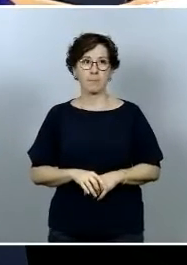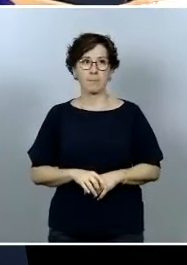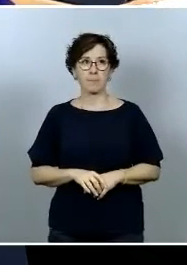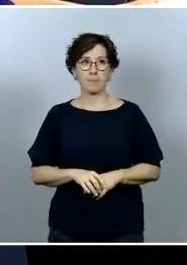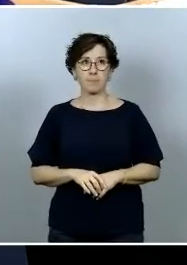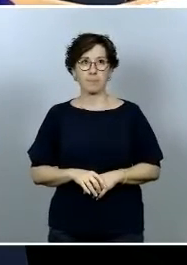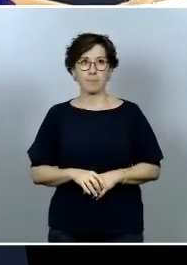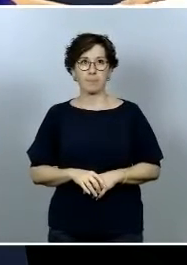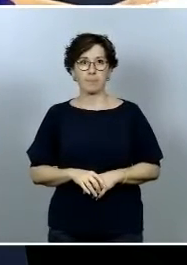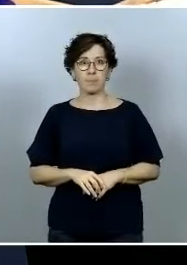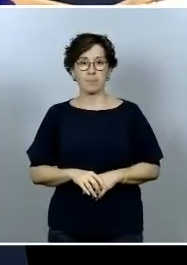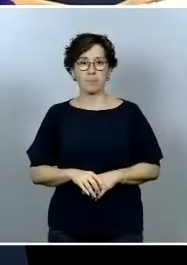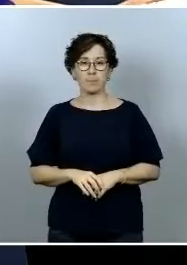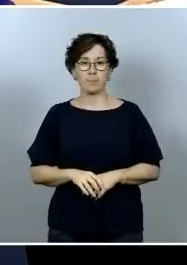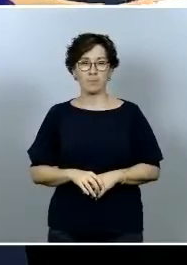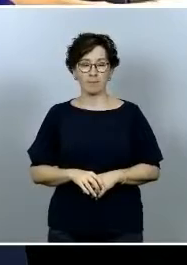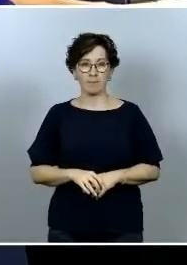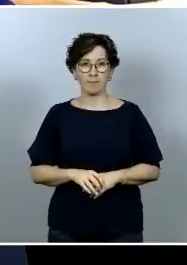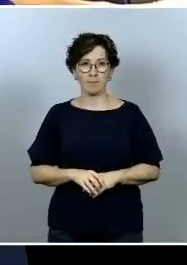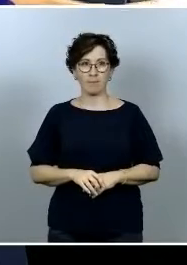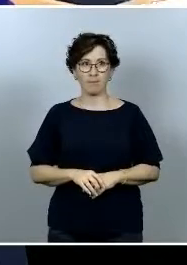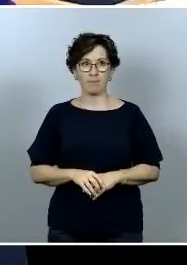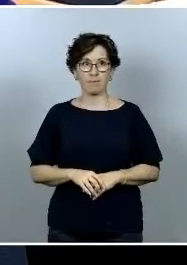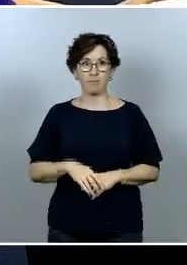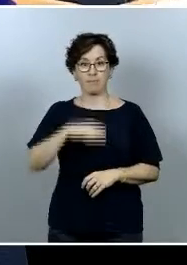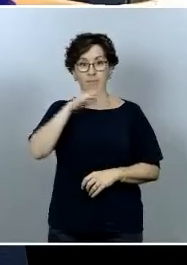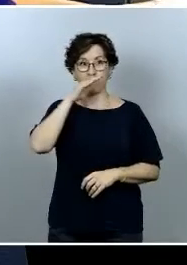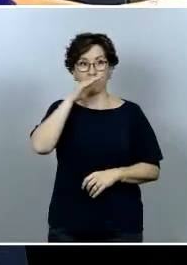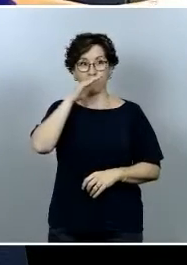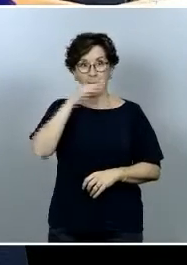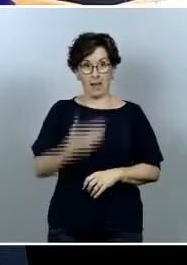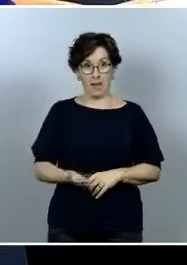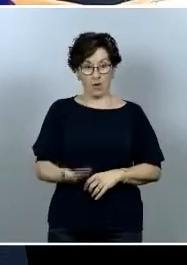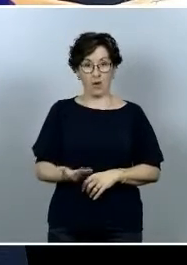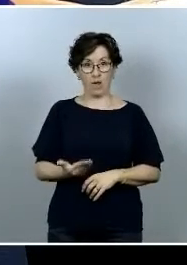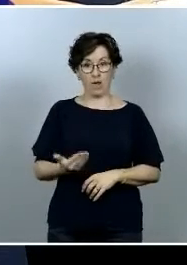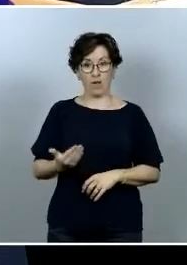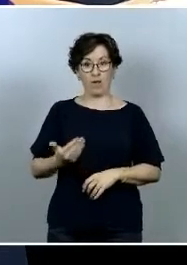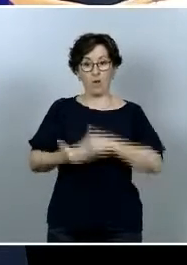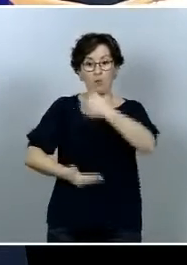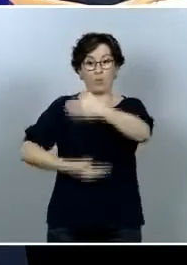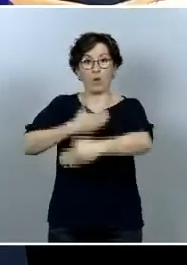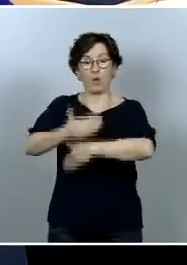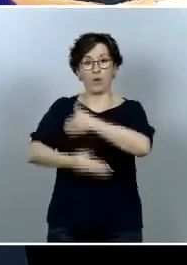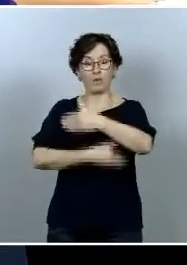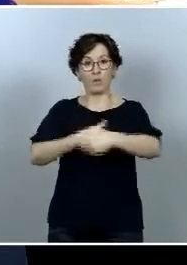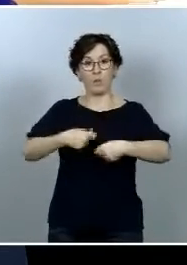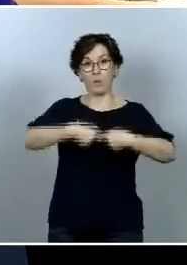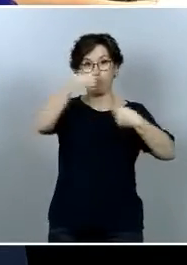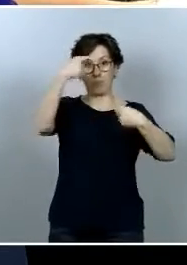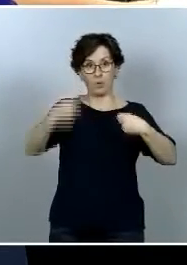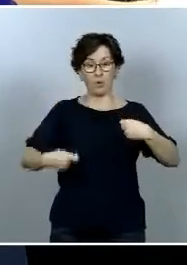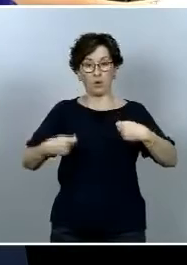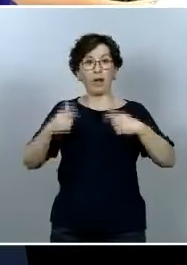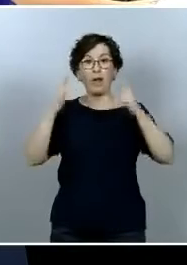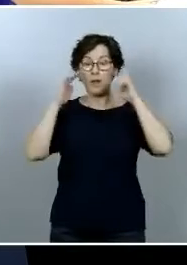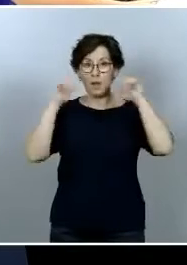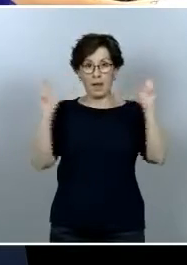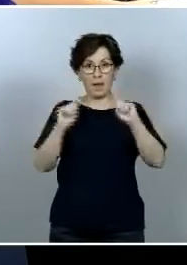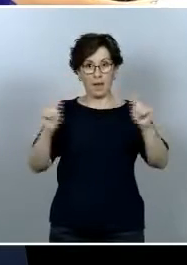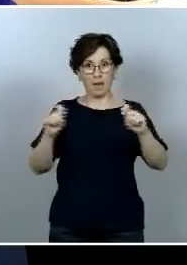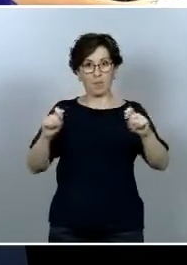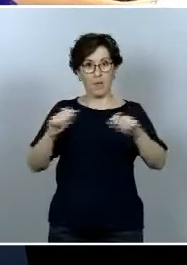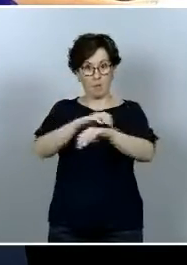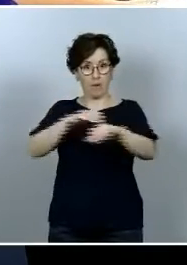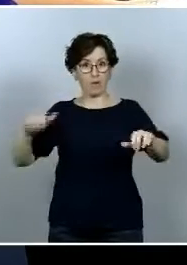mantener una mayoría absoluta para todo el proceso de prórrogas del estado de alarma a lo largo de